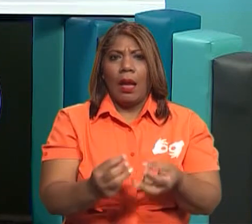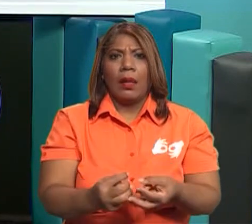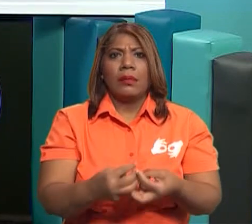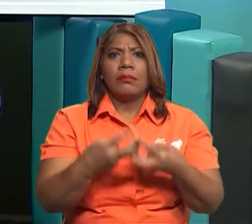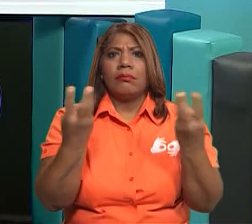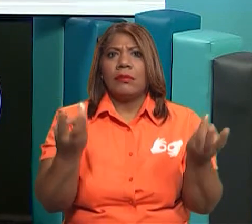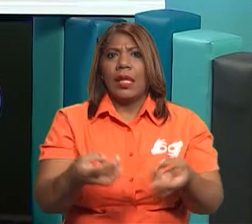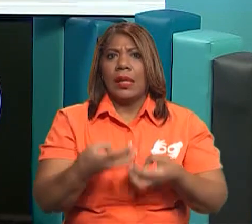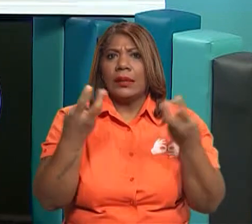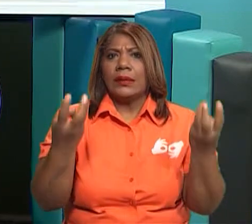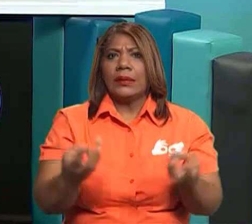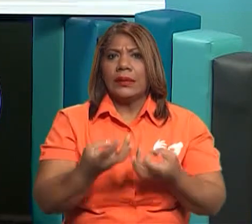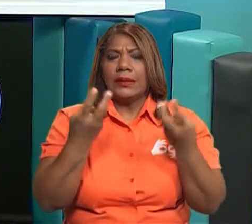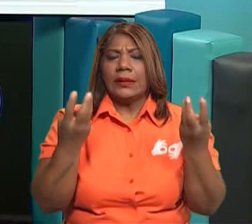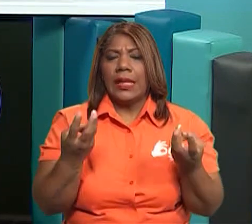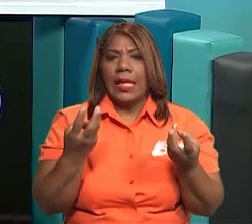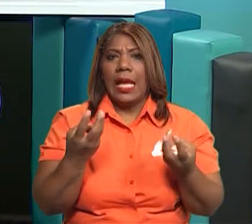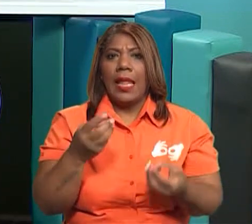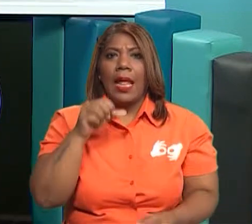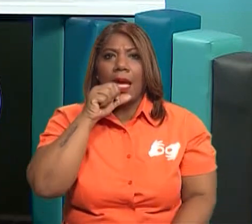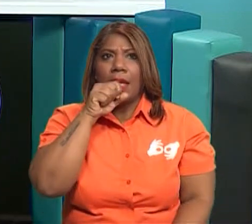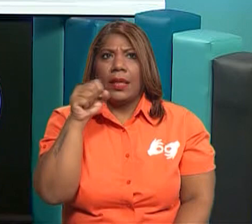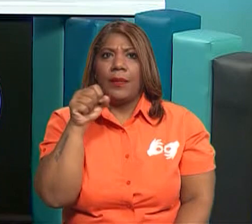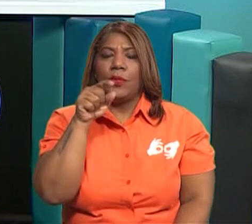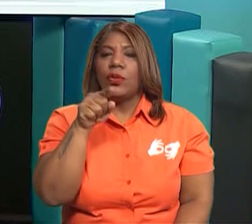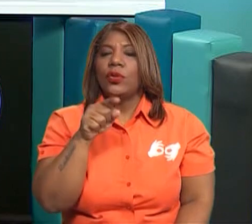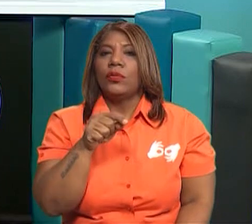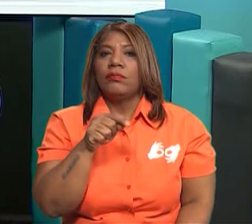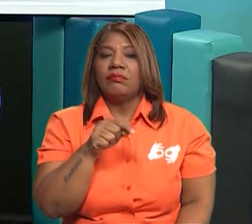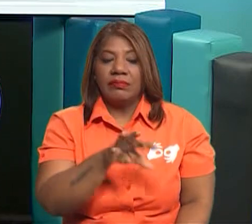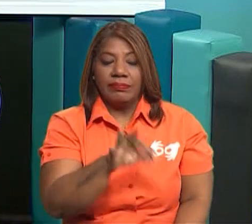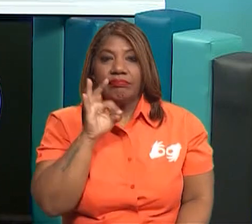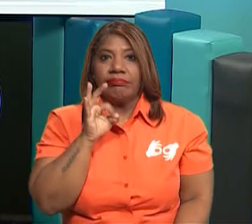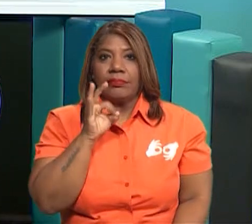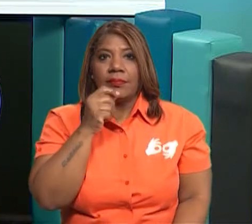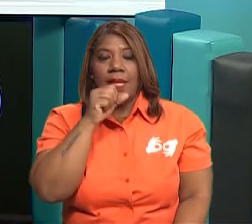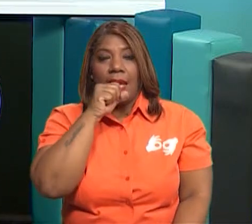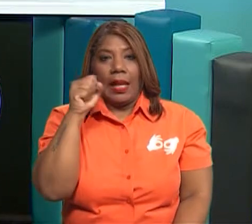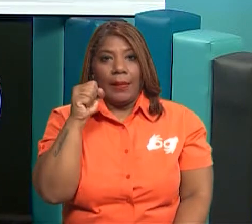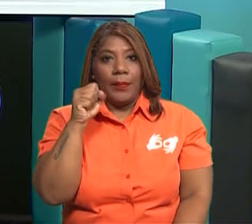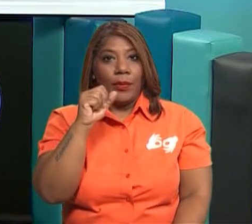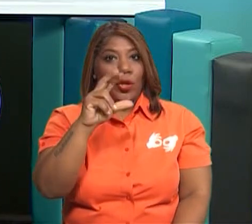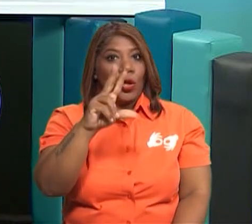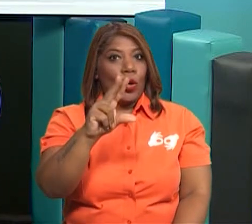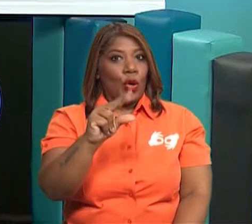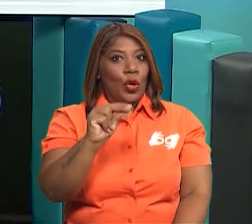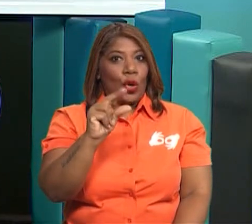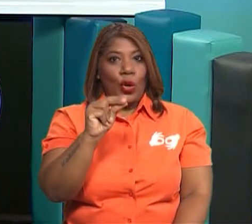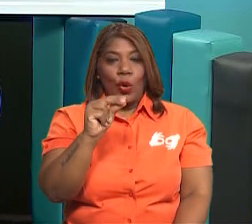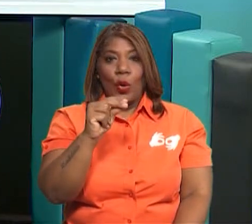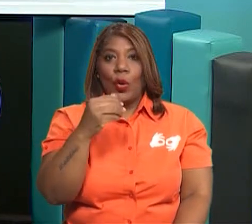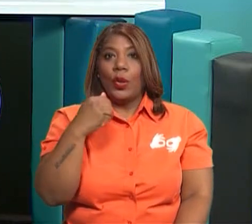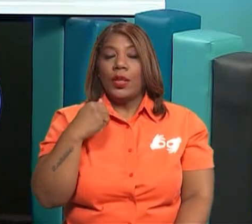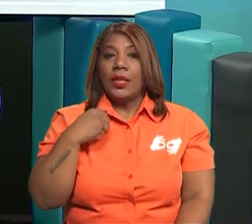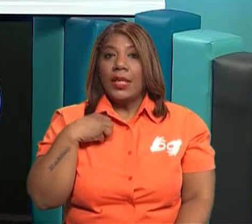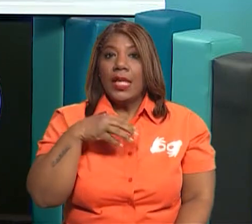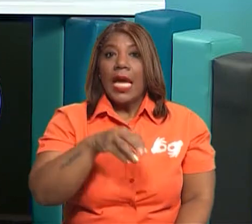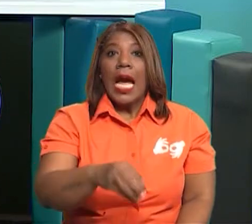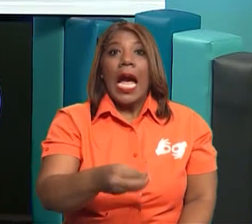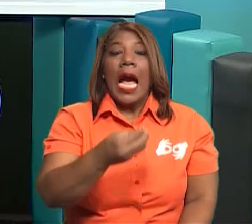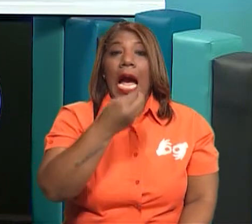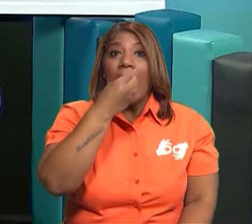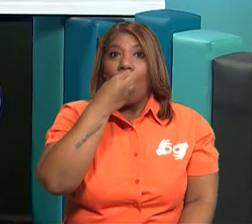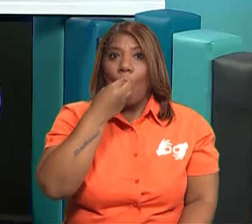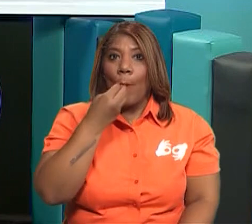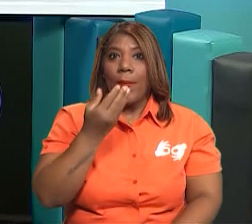El pollo, ¿ves lo que te dije? Tienes que comer con ganas ese tomate, esa lechuga,